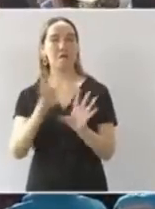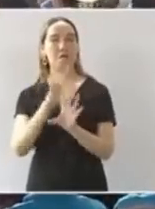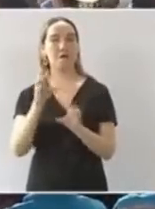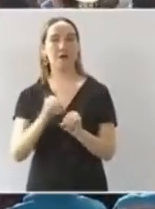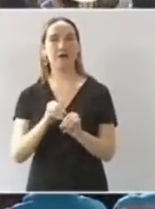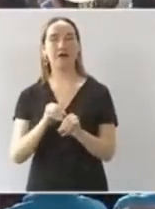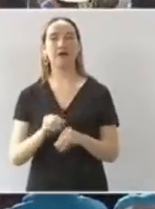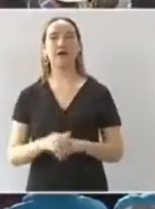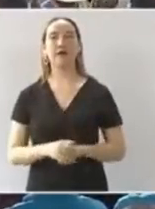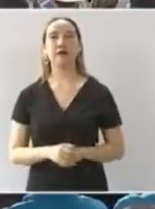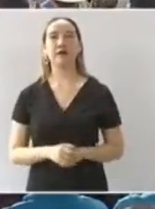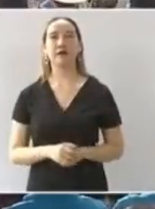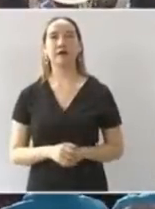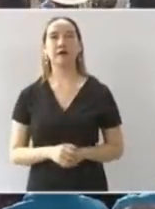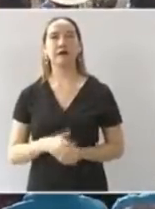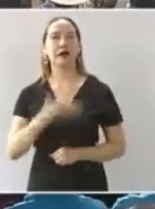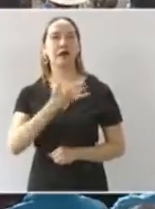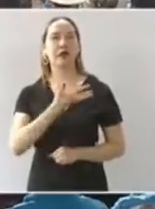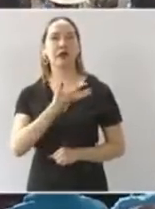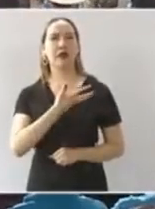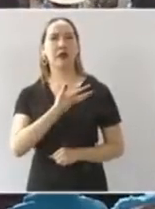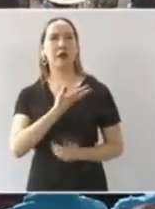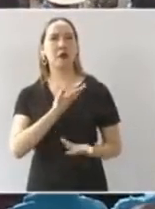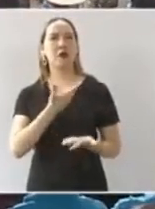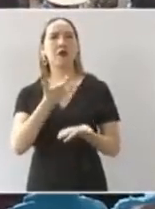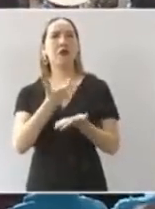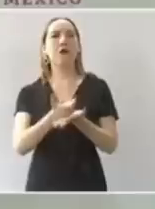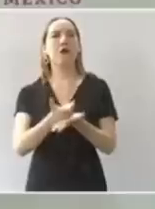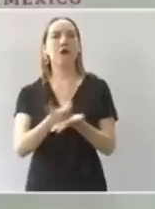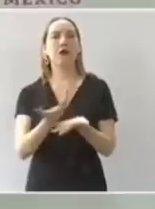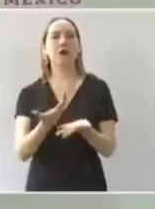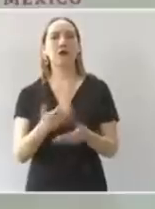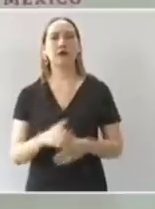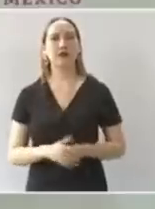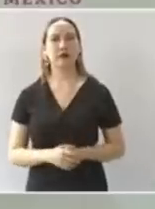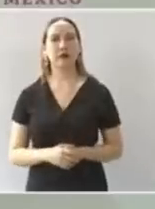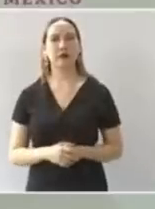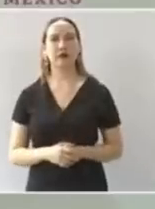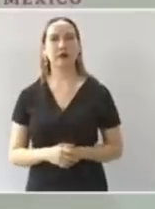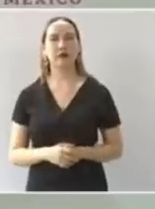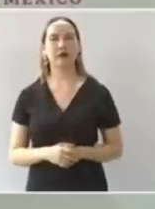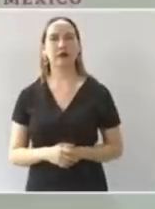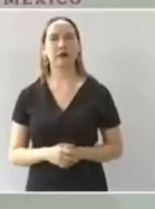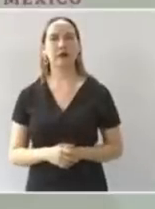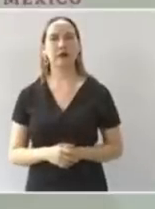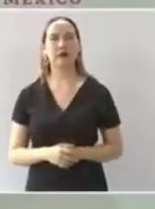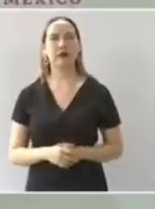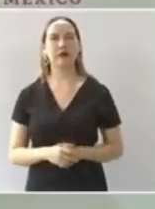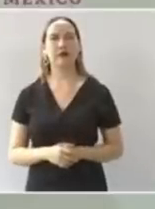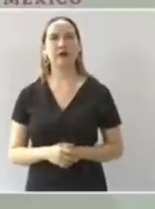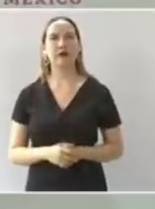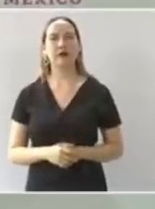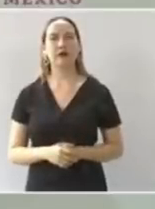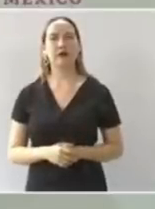¿por qué tenemos presupuesto? se los digo